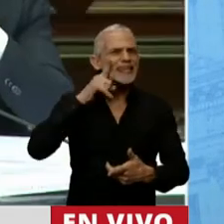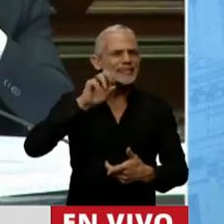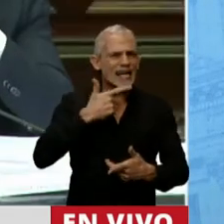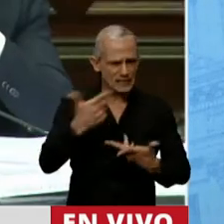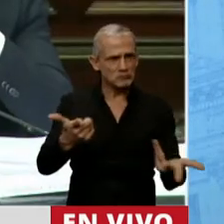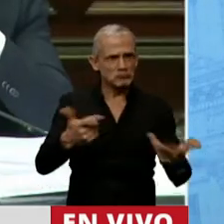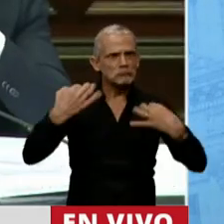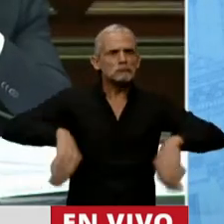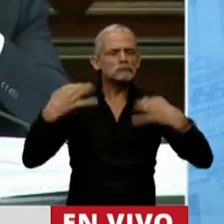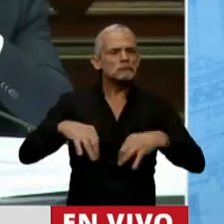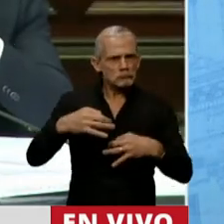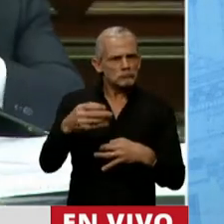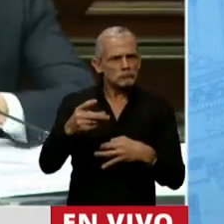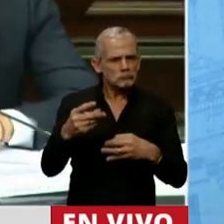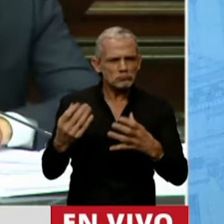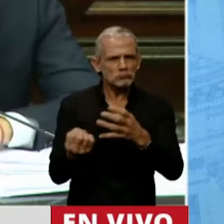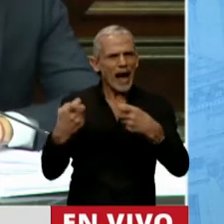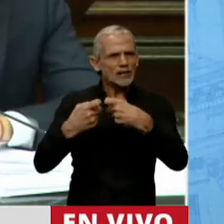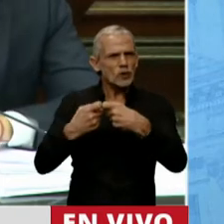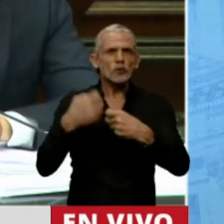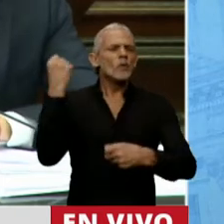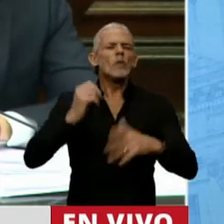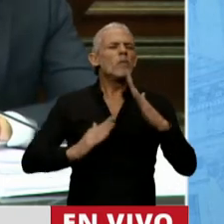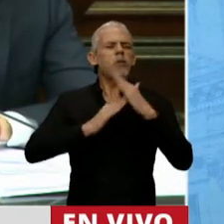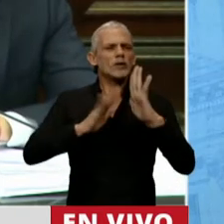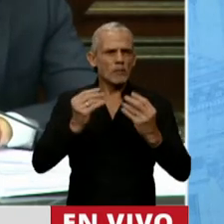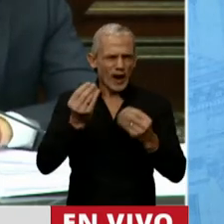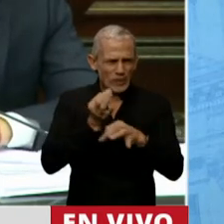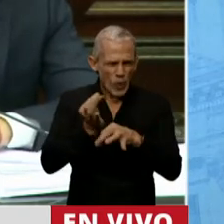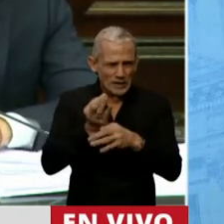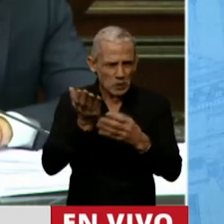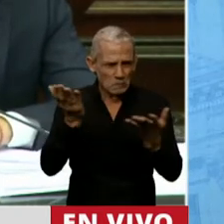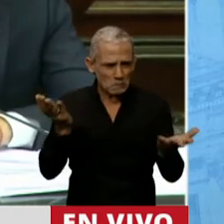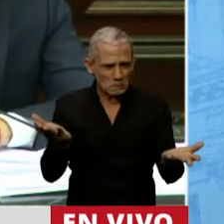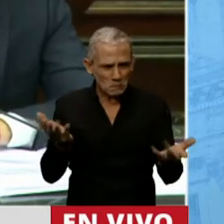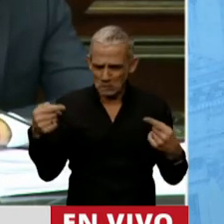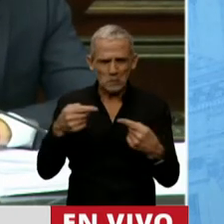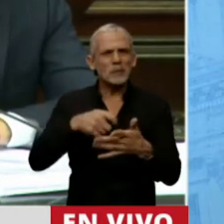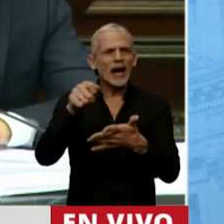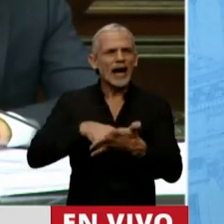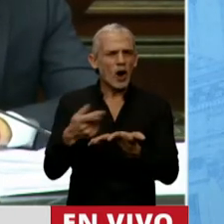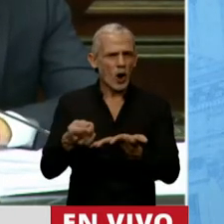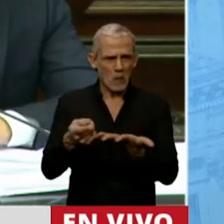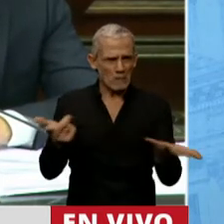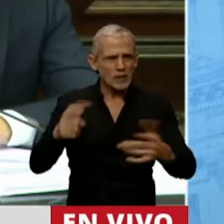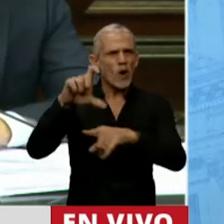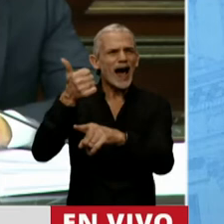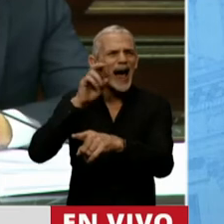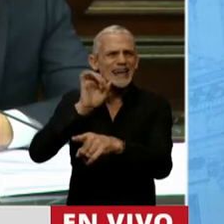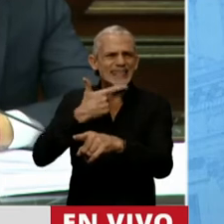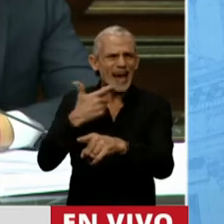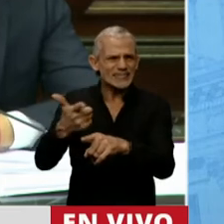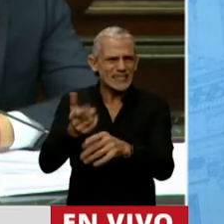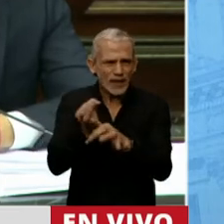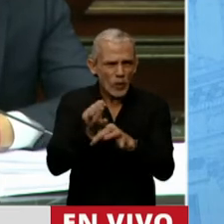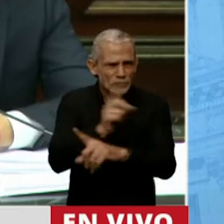fundamental para la Argentina, pero ¿qué hace en el sistema educativo Cáritas? Eso es un convenio que tendría que estar en desarrollo social. Claro